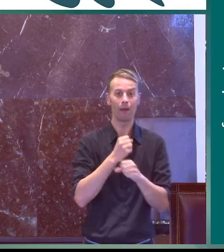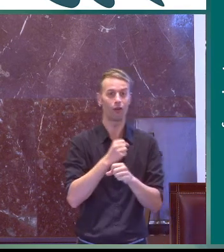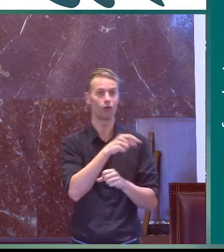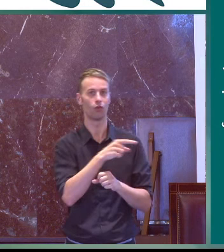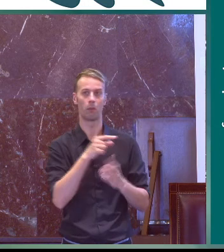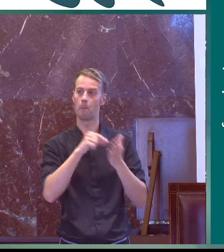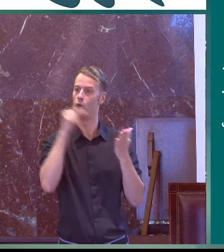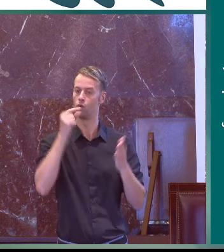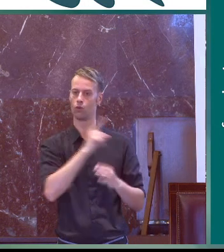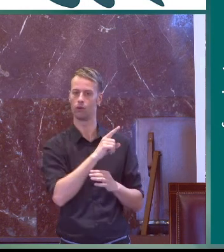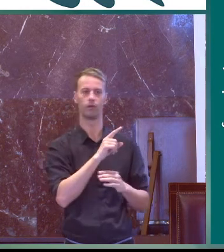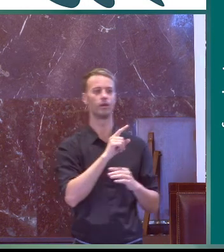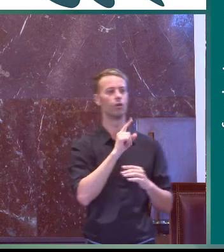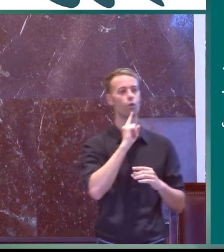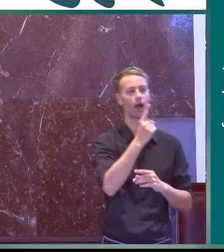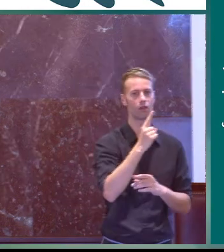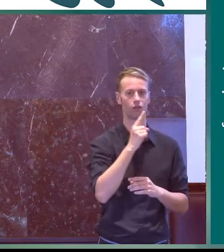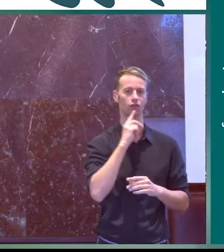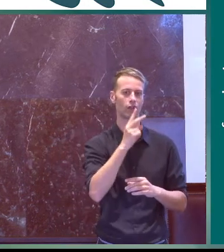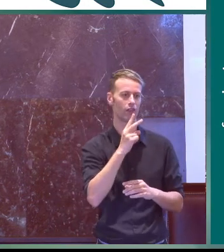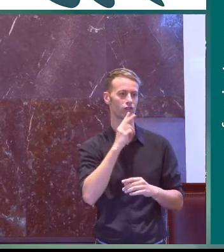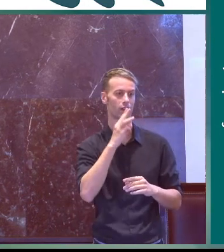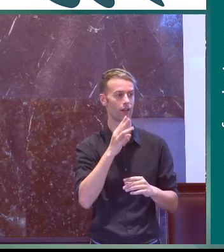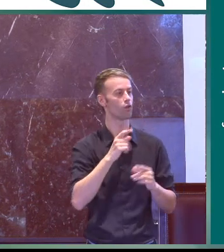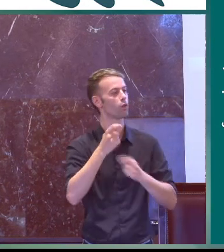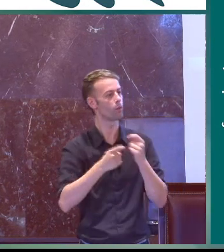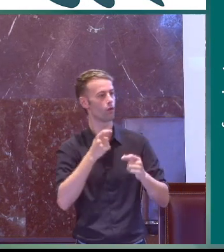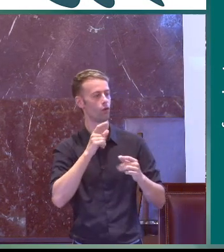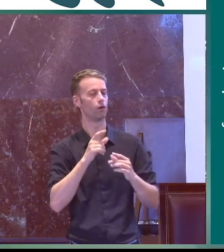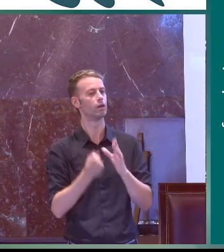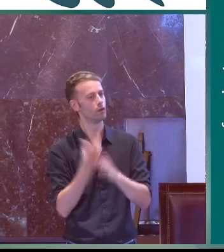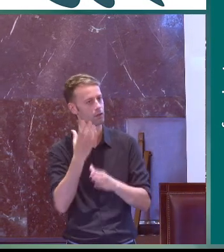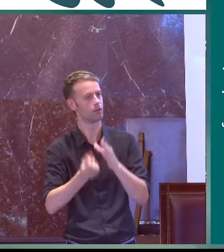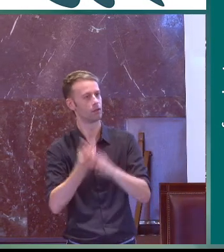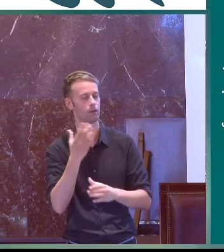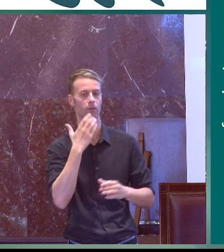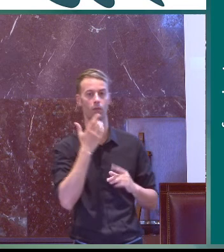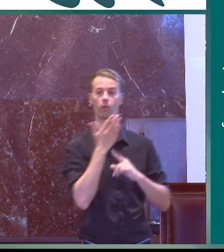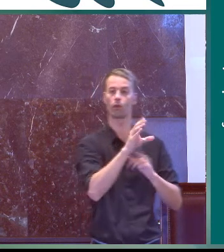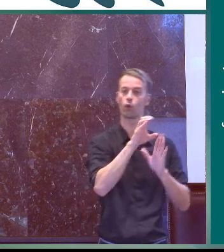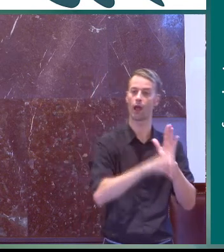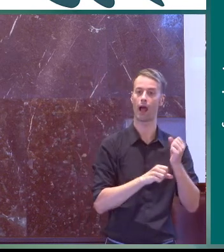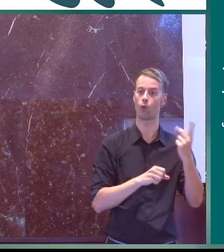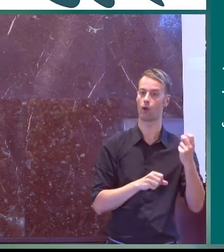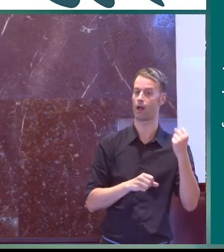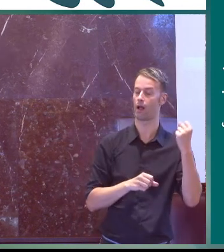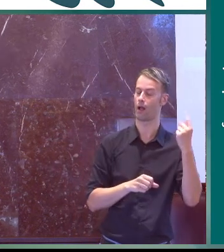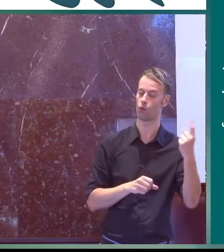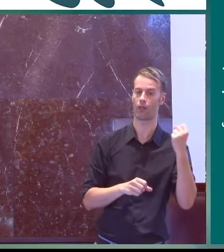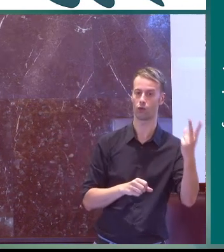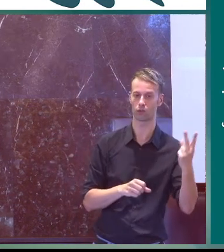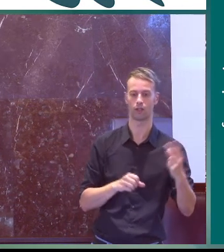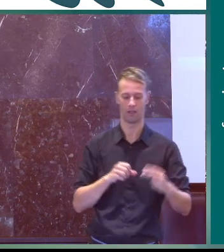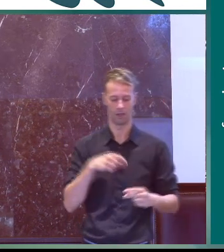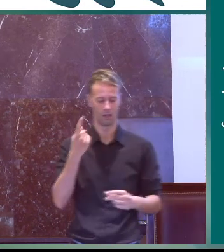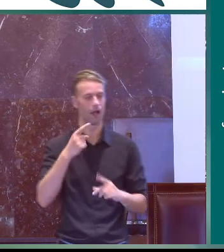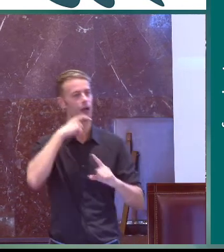fue muy positivo y ese trabajo no ha sido puntual sino que se ha ido extendiendo en el tiempo y del